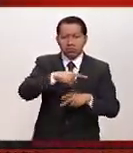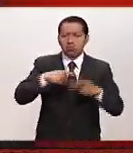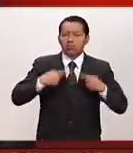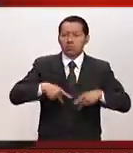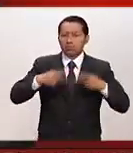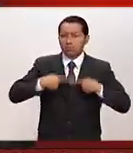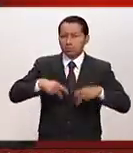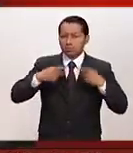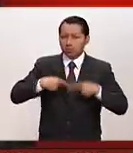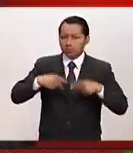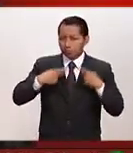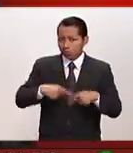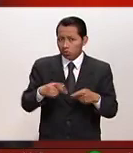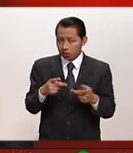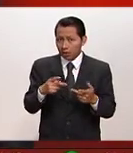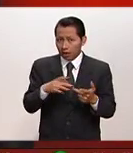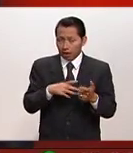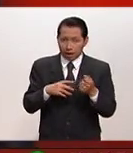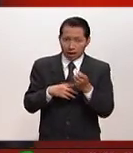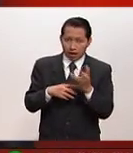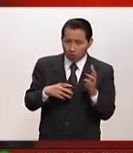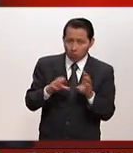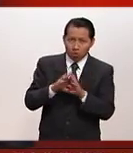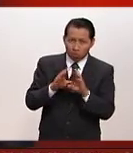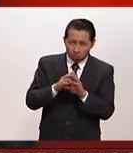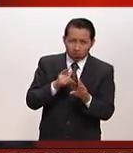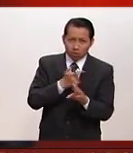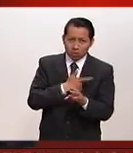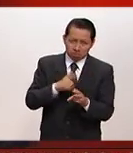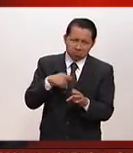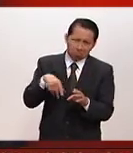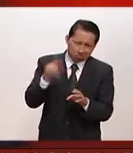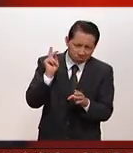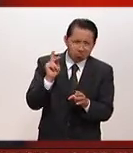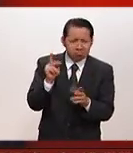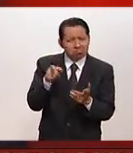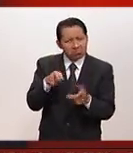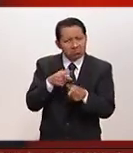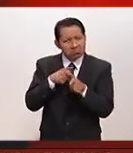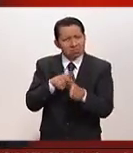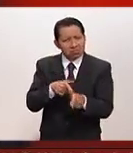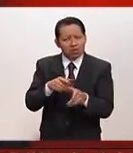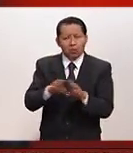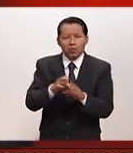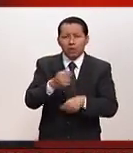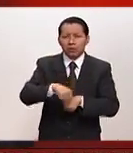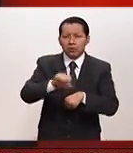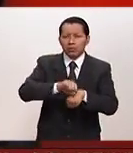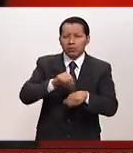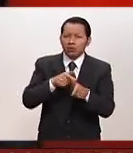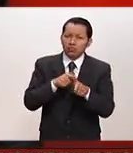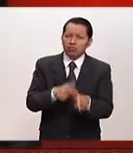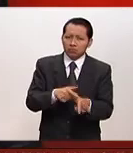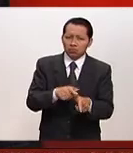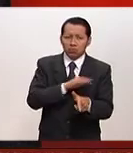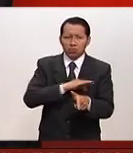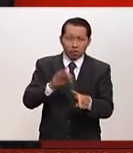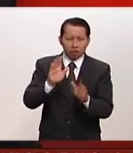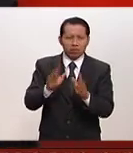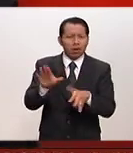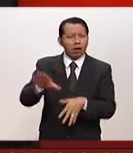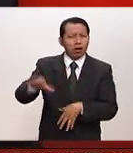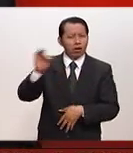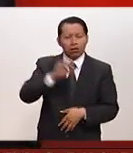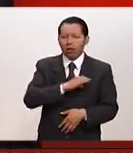deberían de estar ahí no están. Sin embargo, eso no va a impedir, me parece, que en esta semana siga la convención y lo puedan nominar como